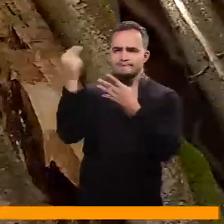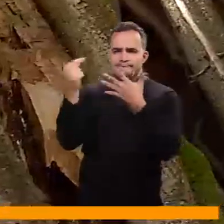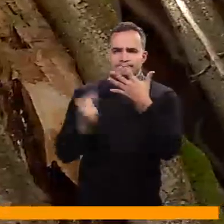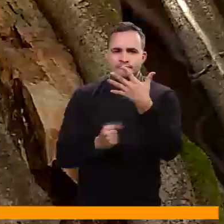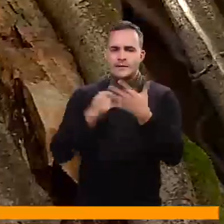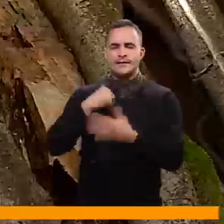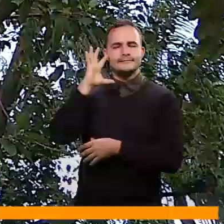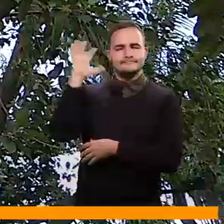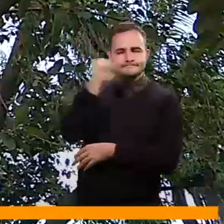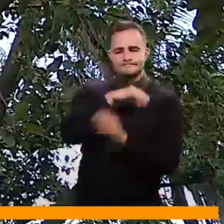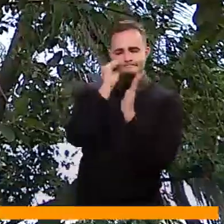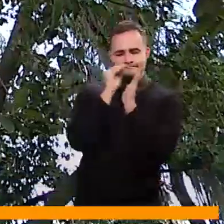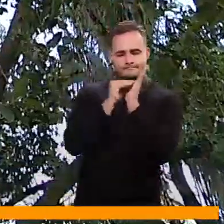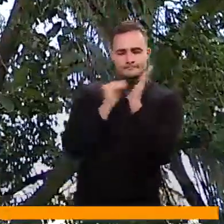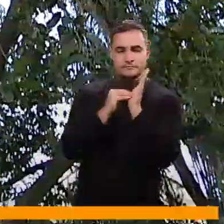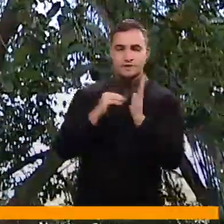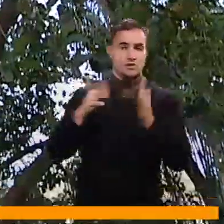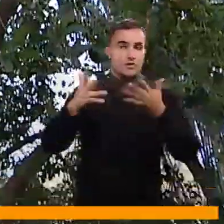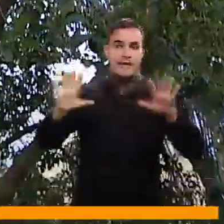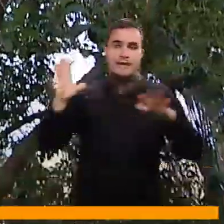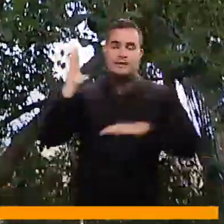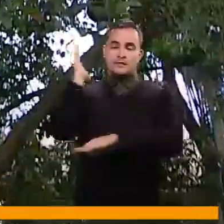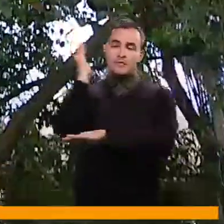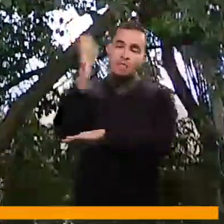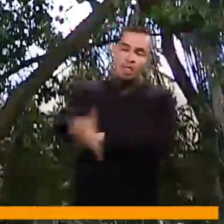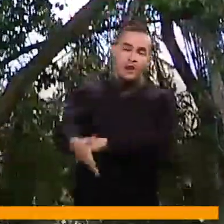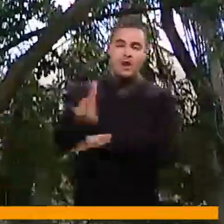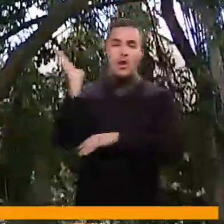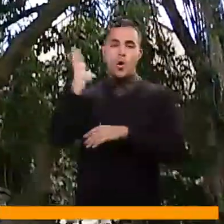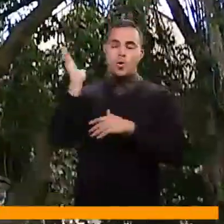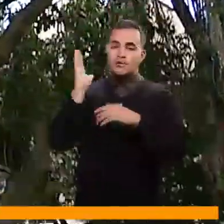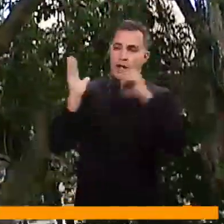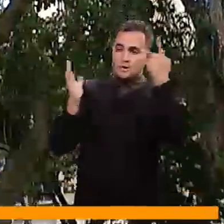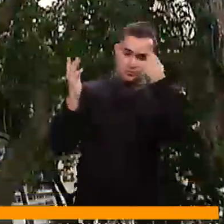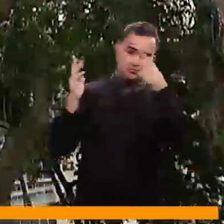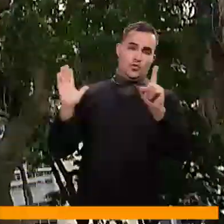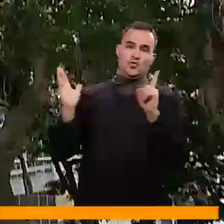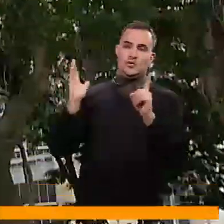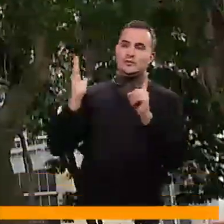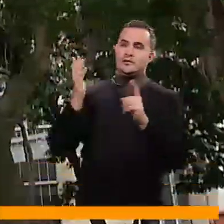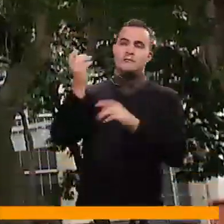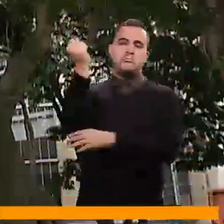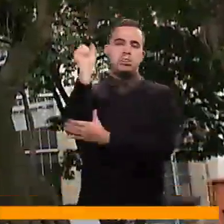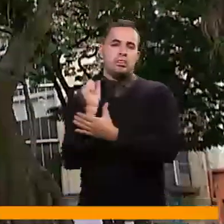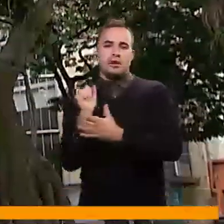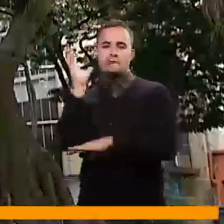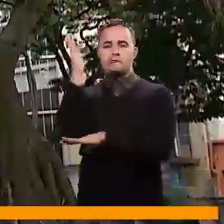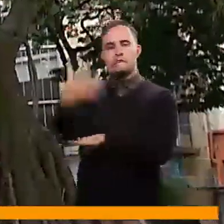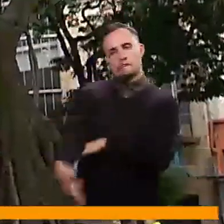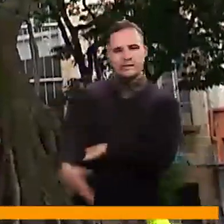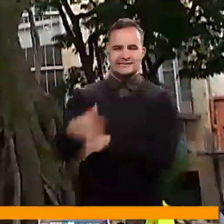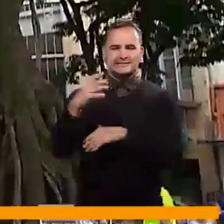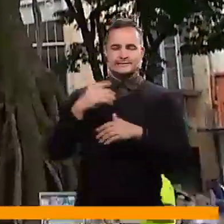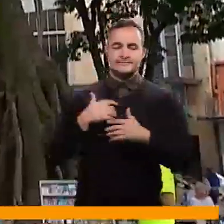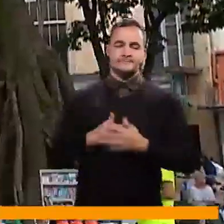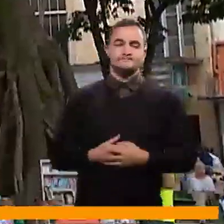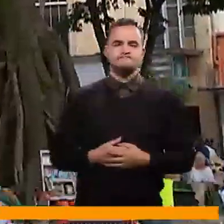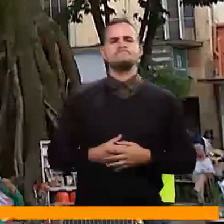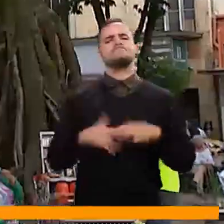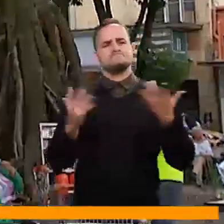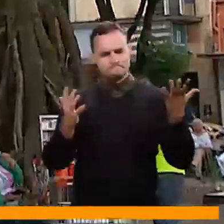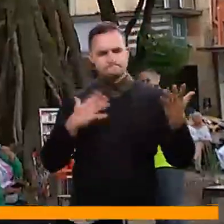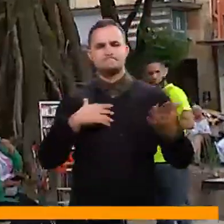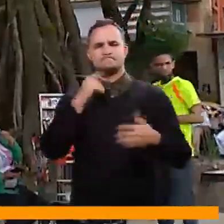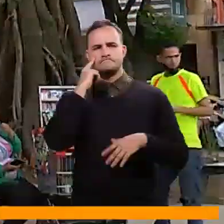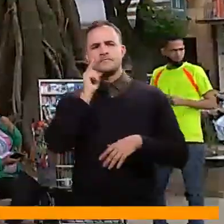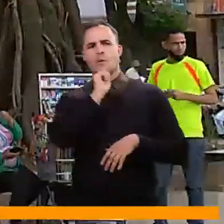para tratar de que el árbol pueda llegar a morir por causas naturales. Cada uno de los árboles que nos encontramos